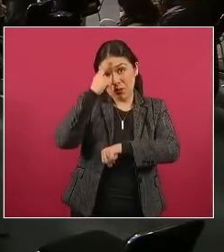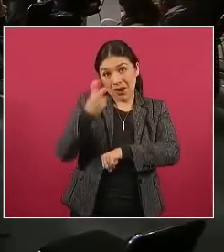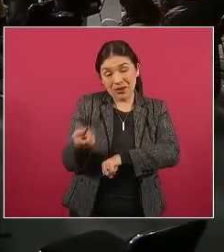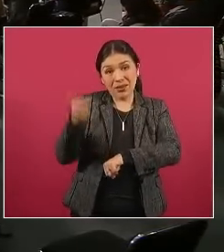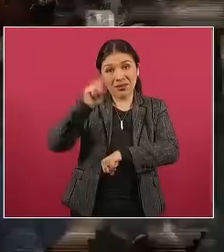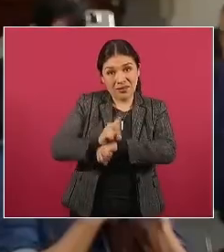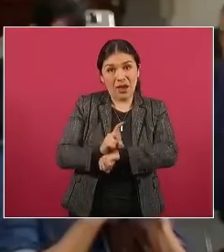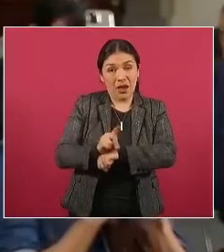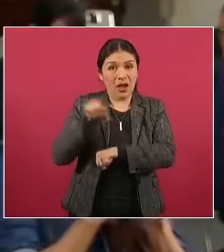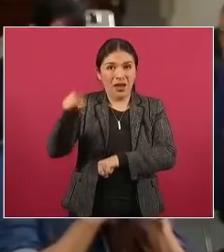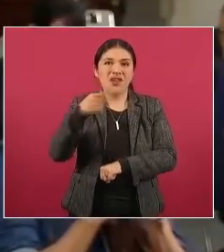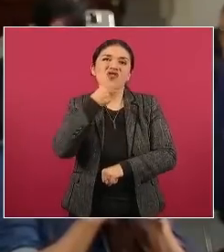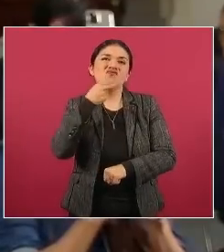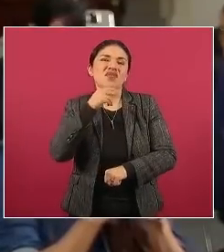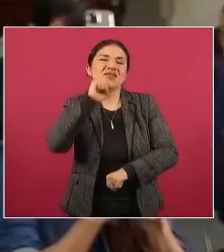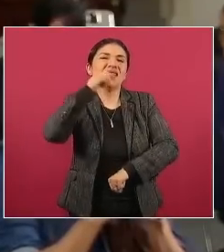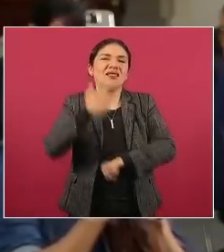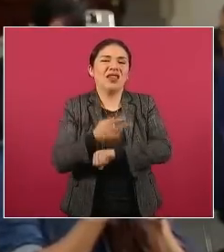historia de México